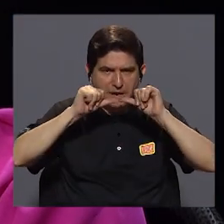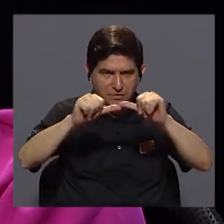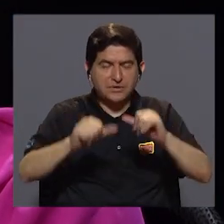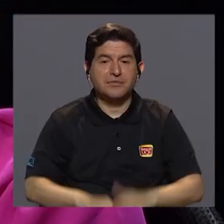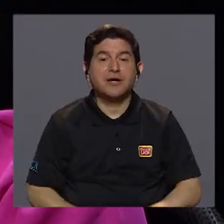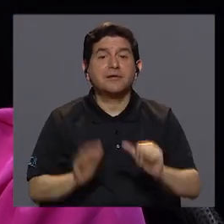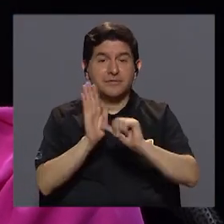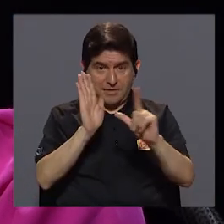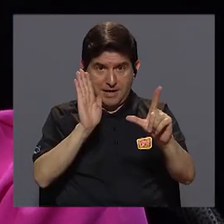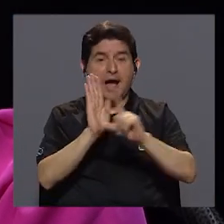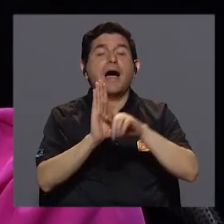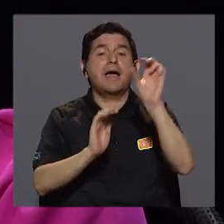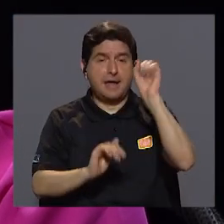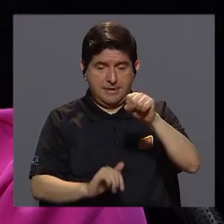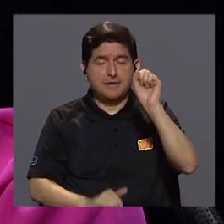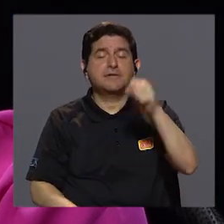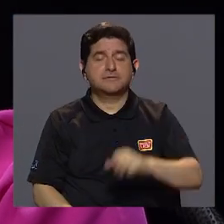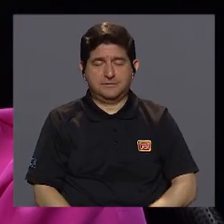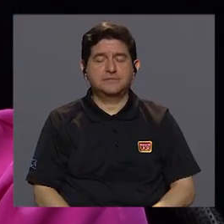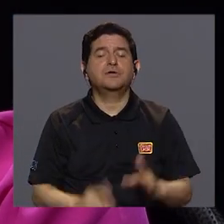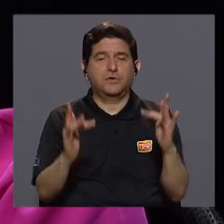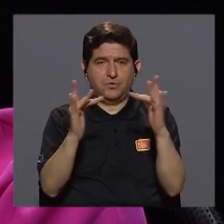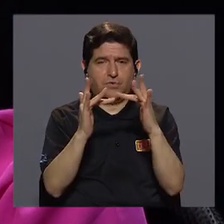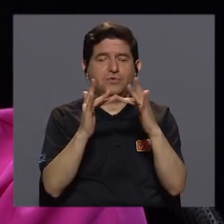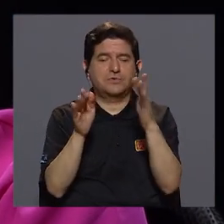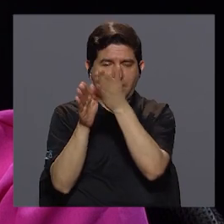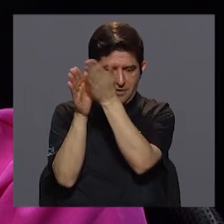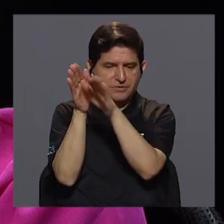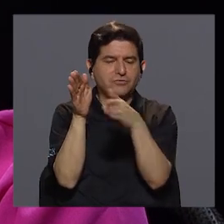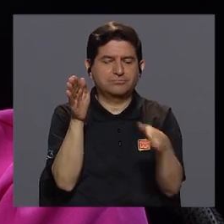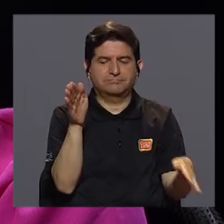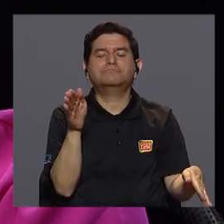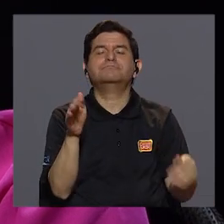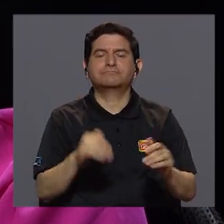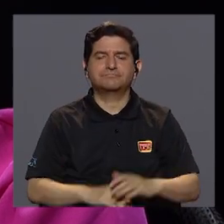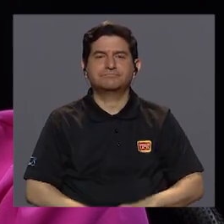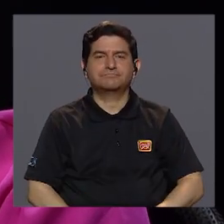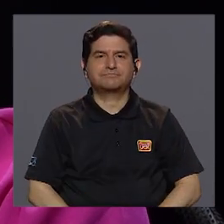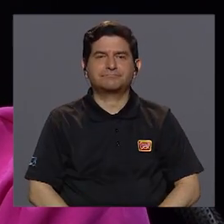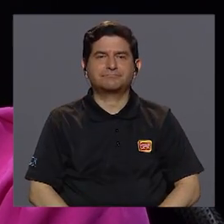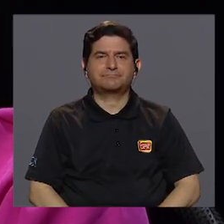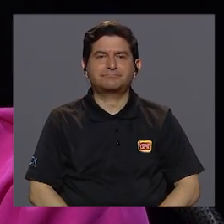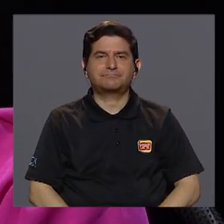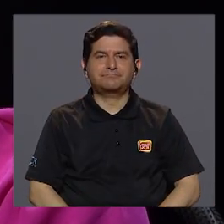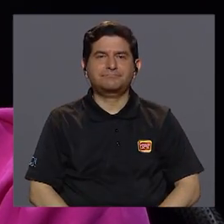Definitivamente la Asamblea Legislativa se ha acercado a la Contraloría General de la República